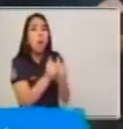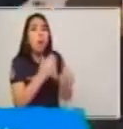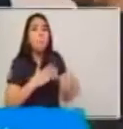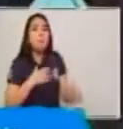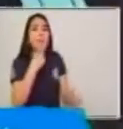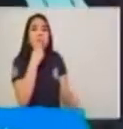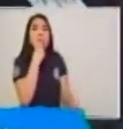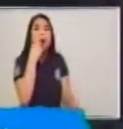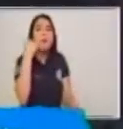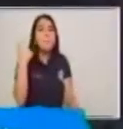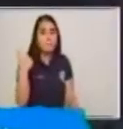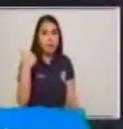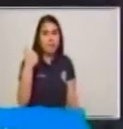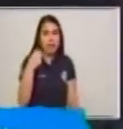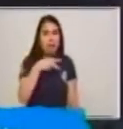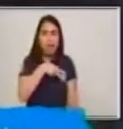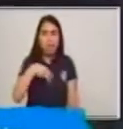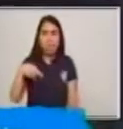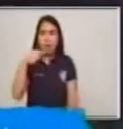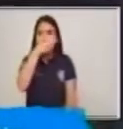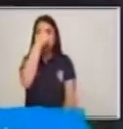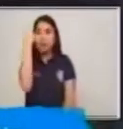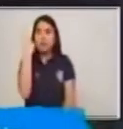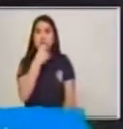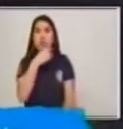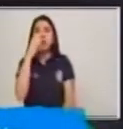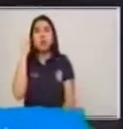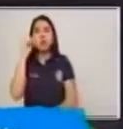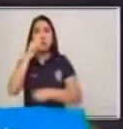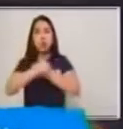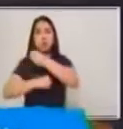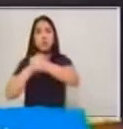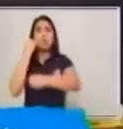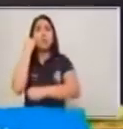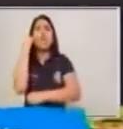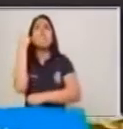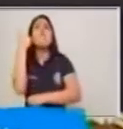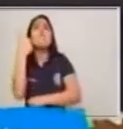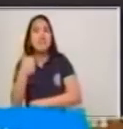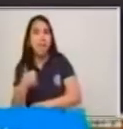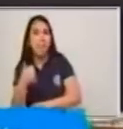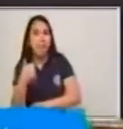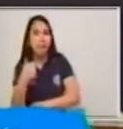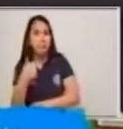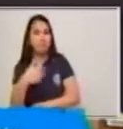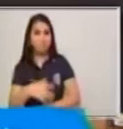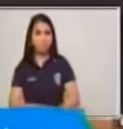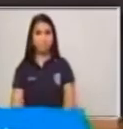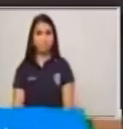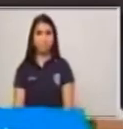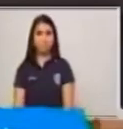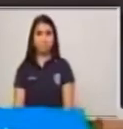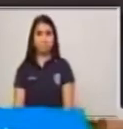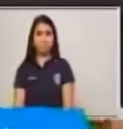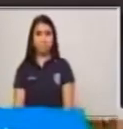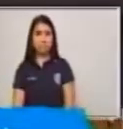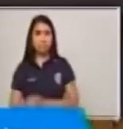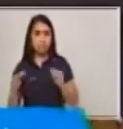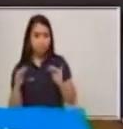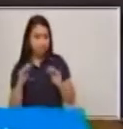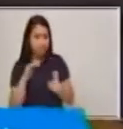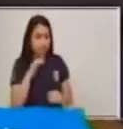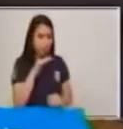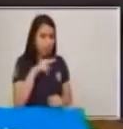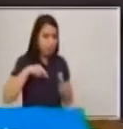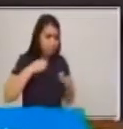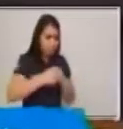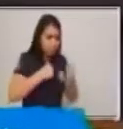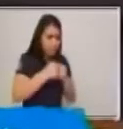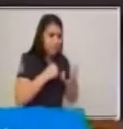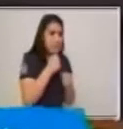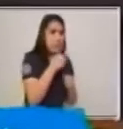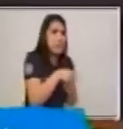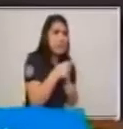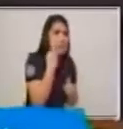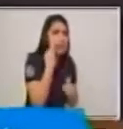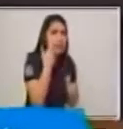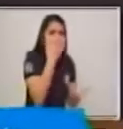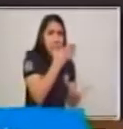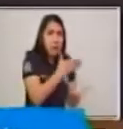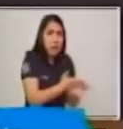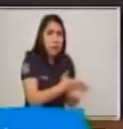Fue donde estaba su hermana Sofía. Aquí encontró a su hermana Sofía.